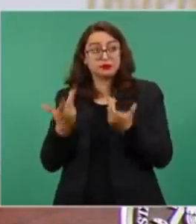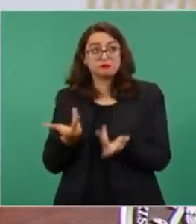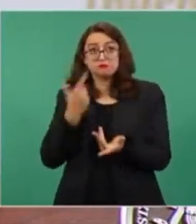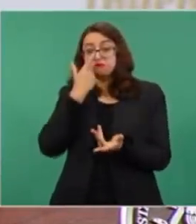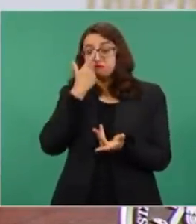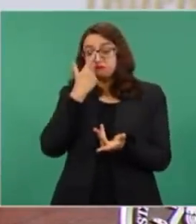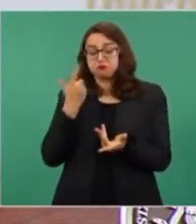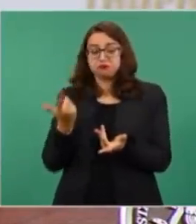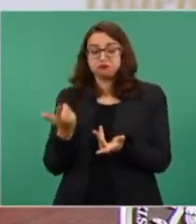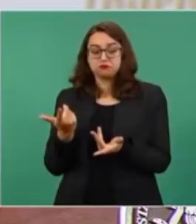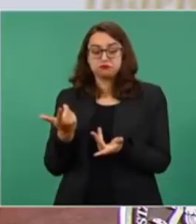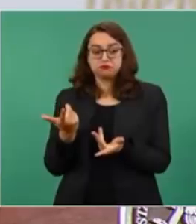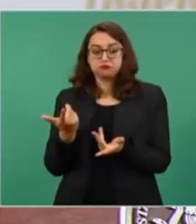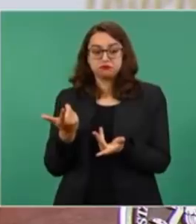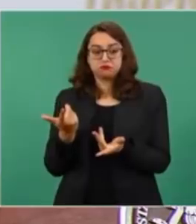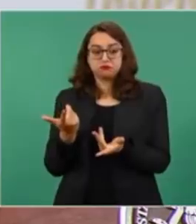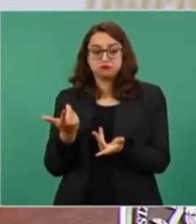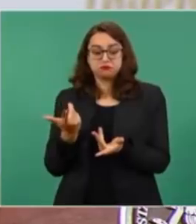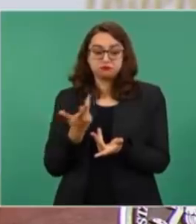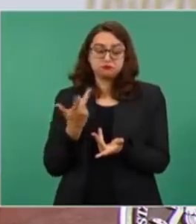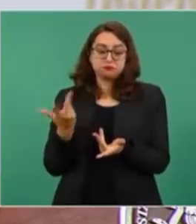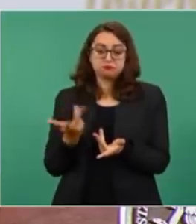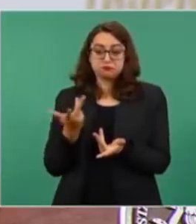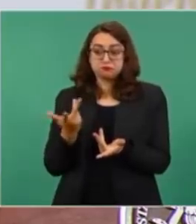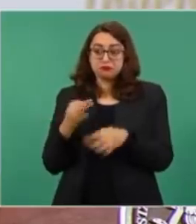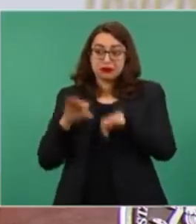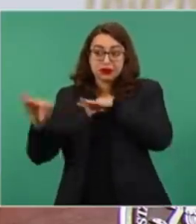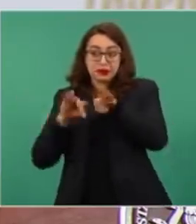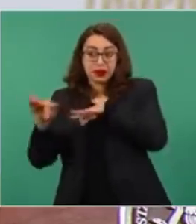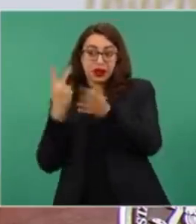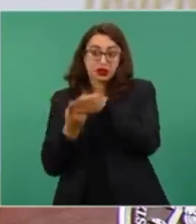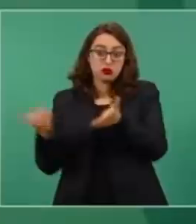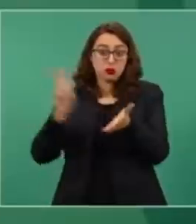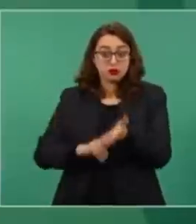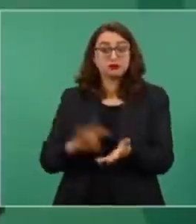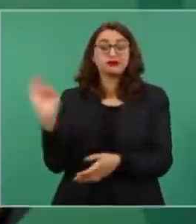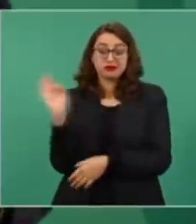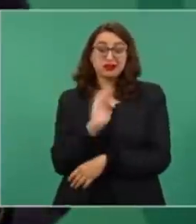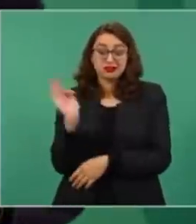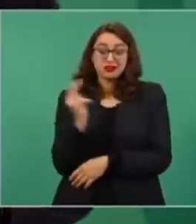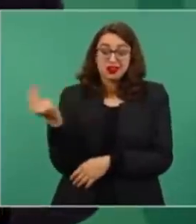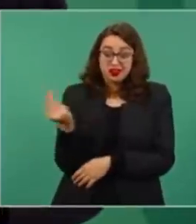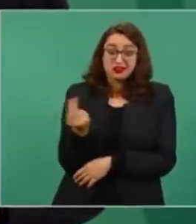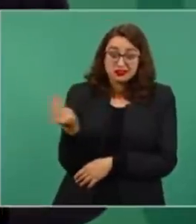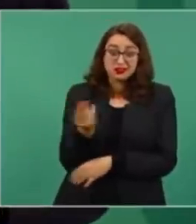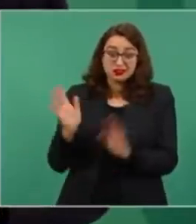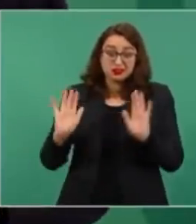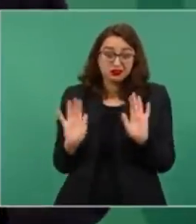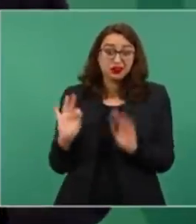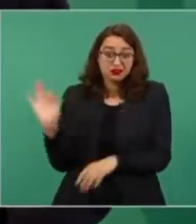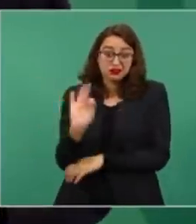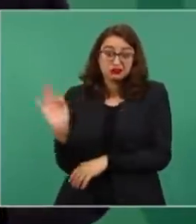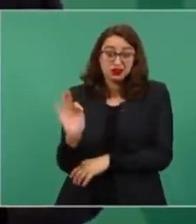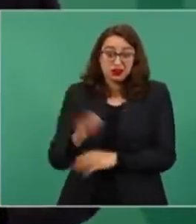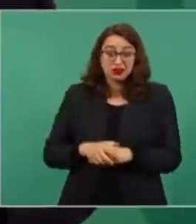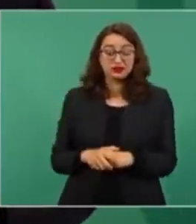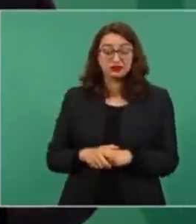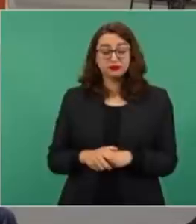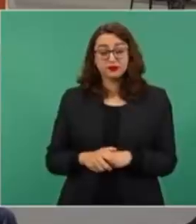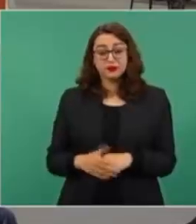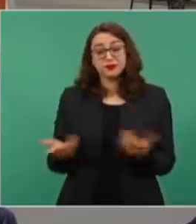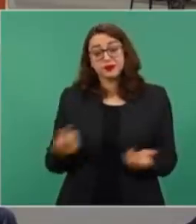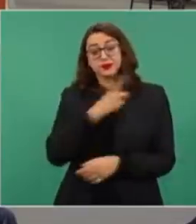y trabaja ahí, pues a lo mejor se justifica, pero